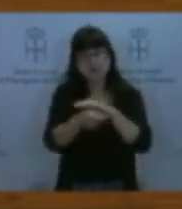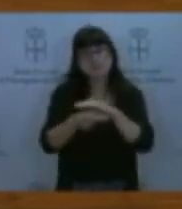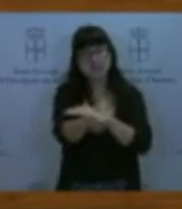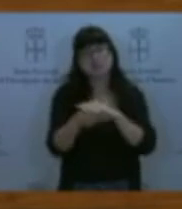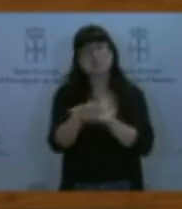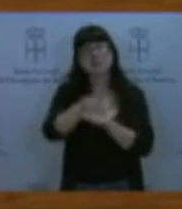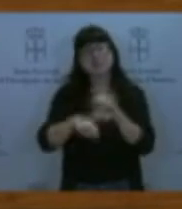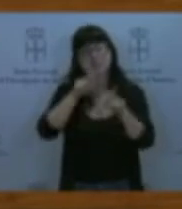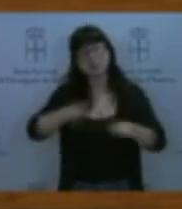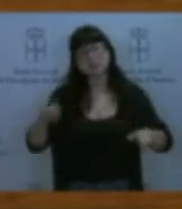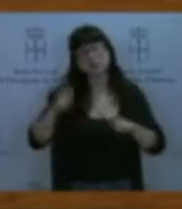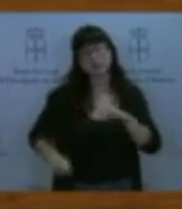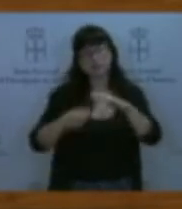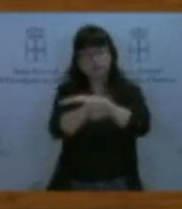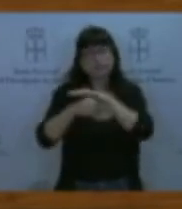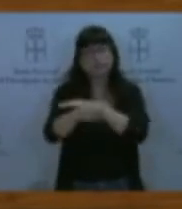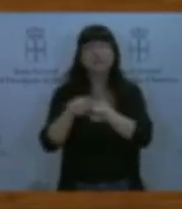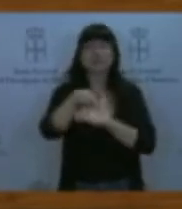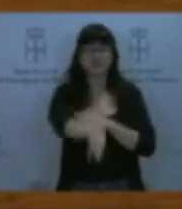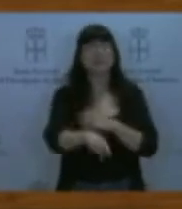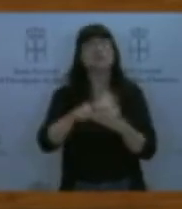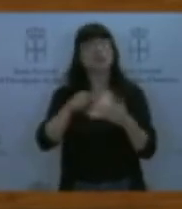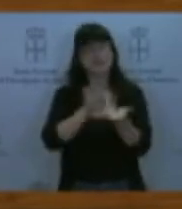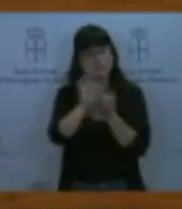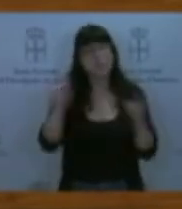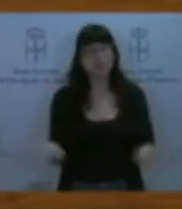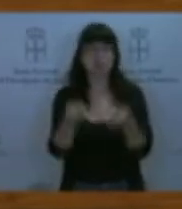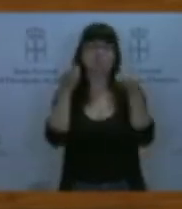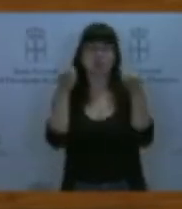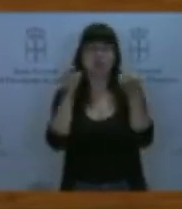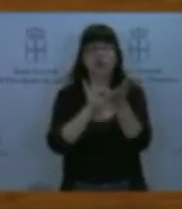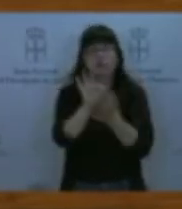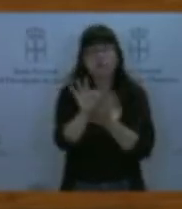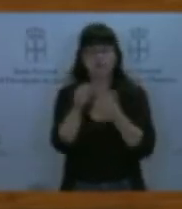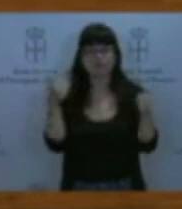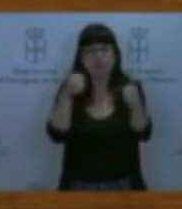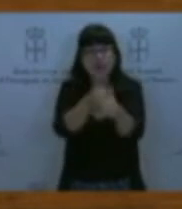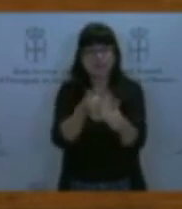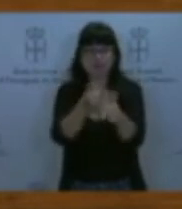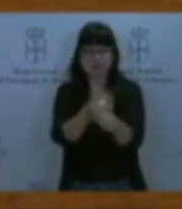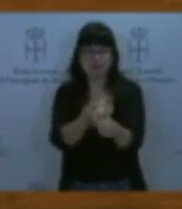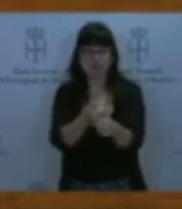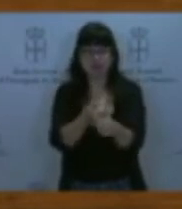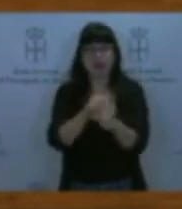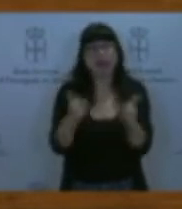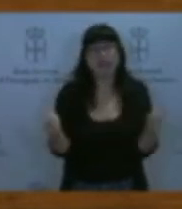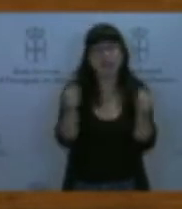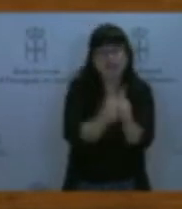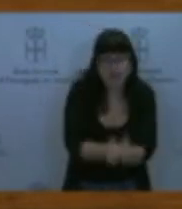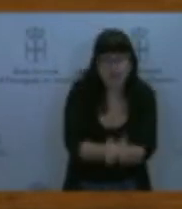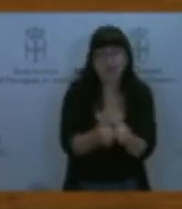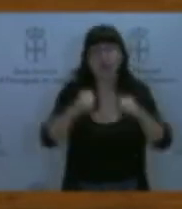y eso mejorará los servicios, fundamentalmente los servicios asistenciales, atención a la dependencia mayor es infancia, y especialmente la sanidad